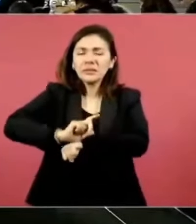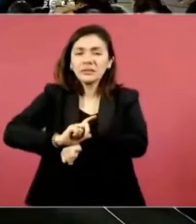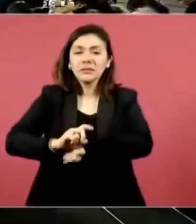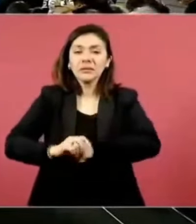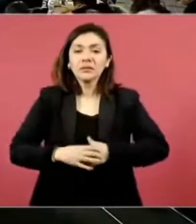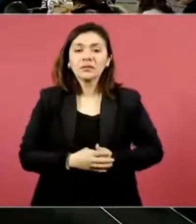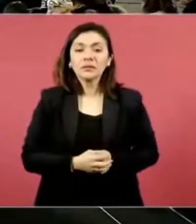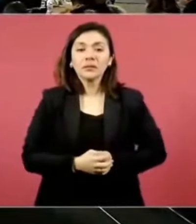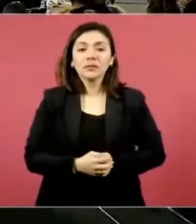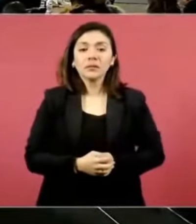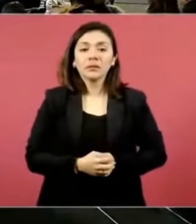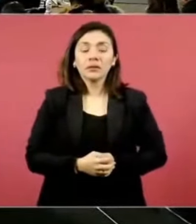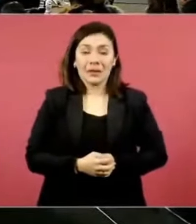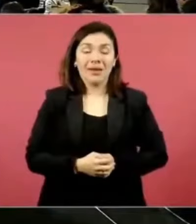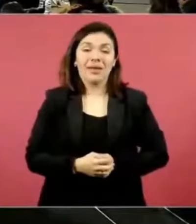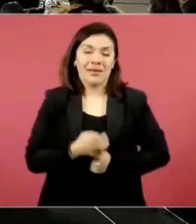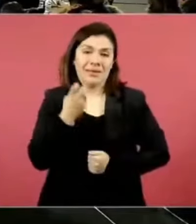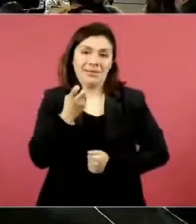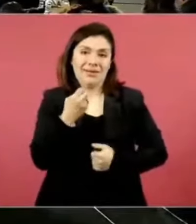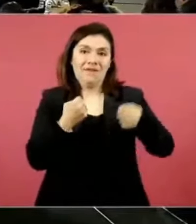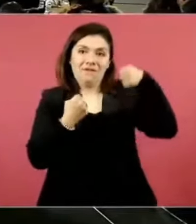en la frontera norte